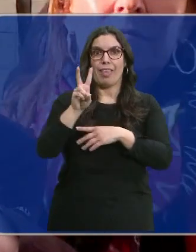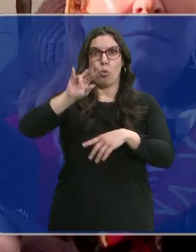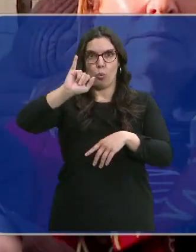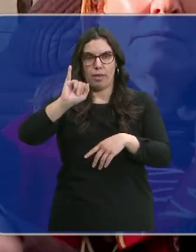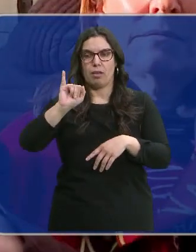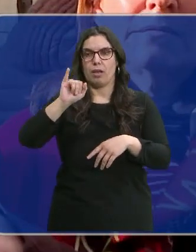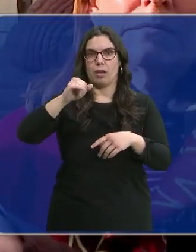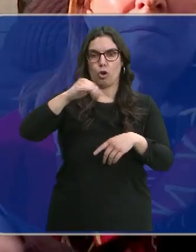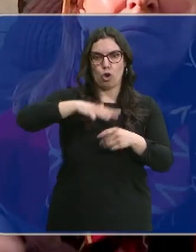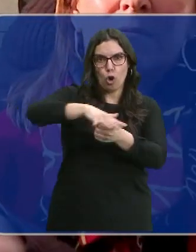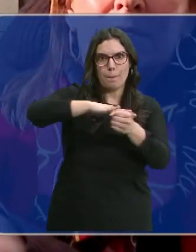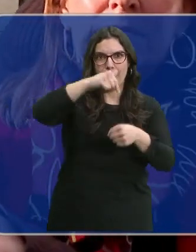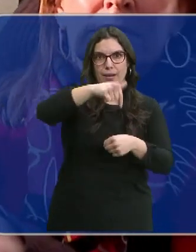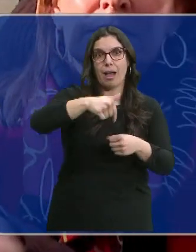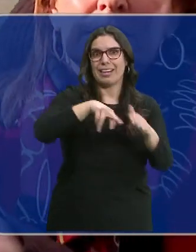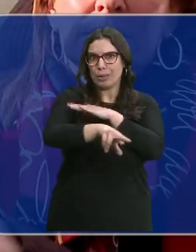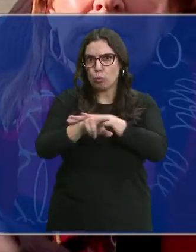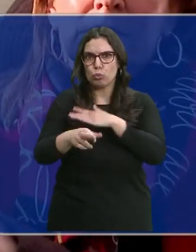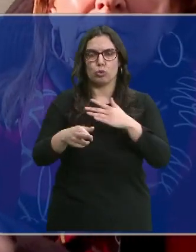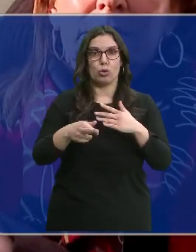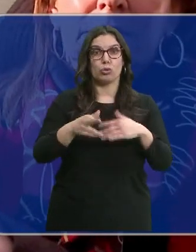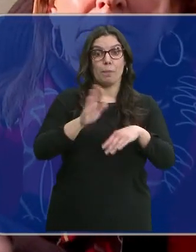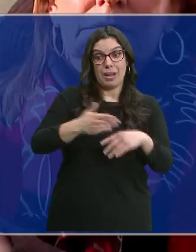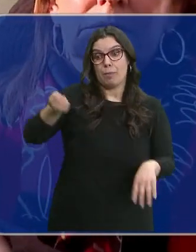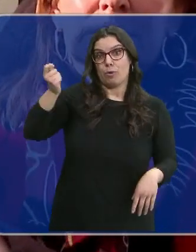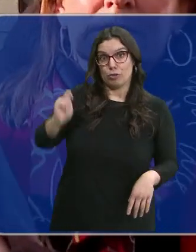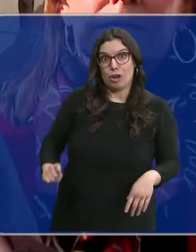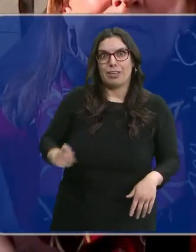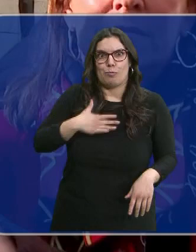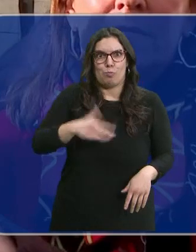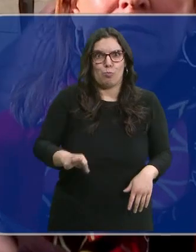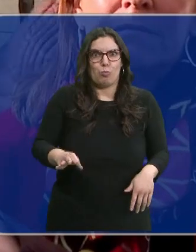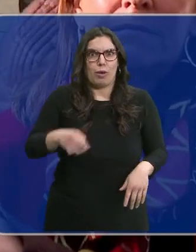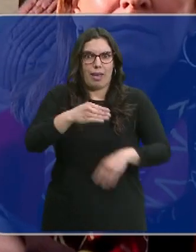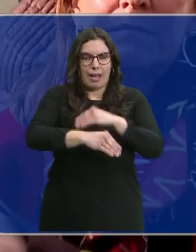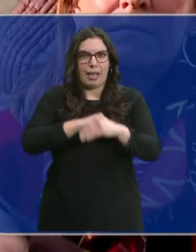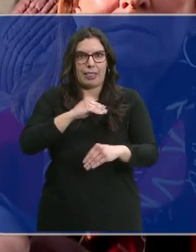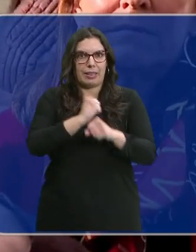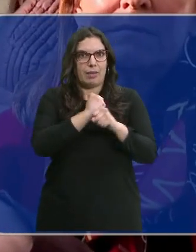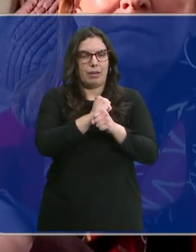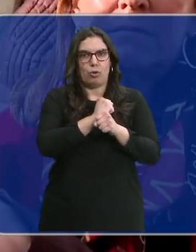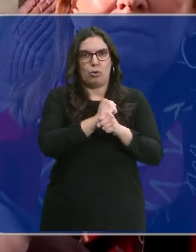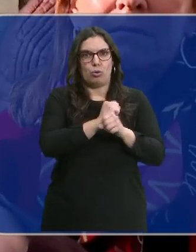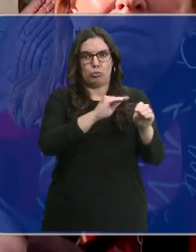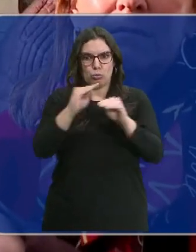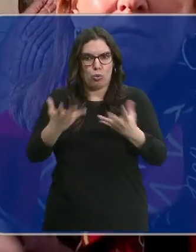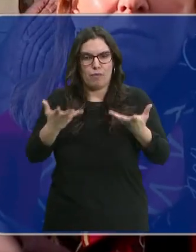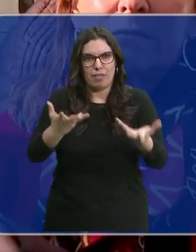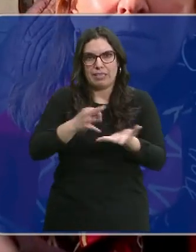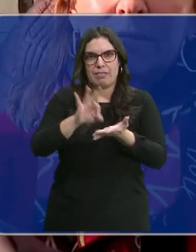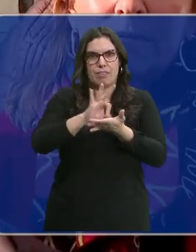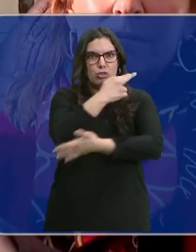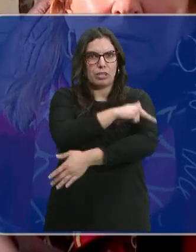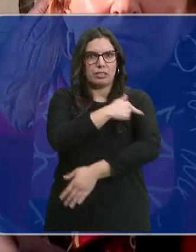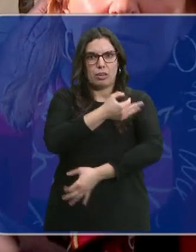y recursos también y medios para que los profesionales puedan hacer, prestar el servicio